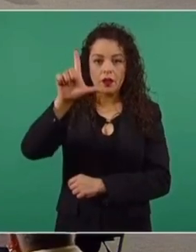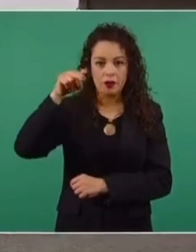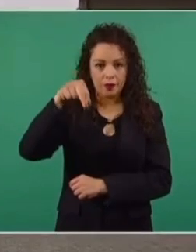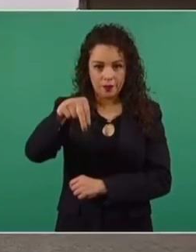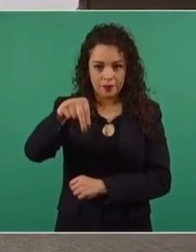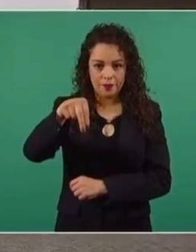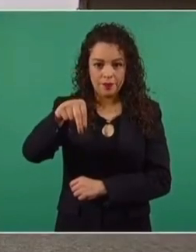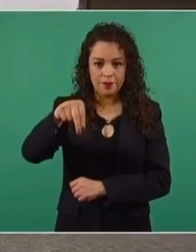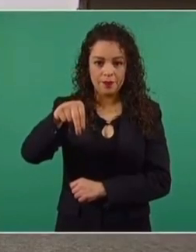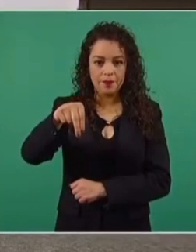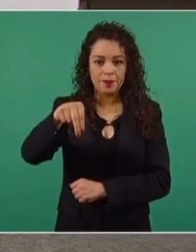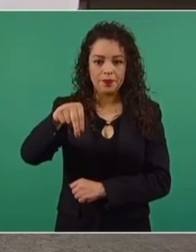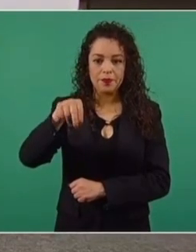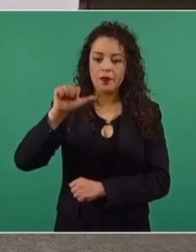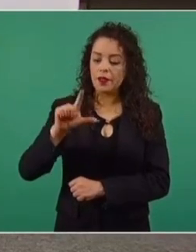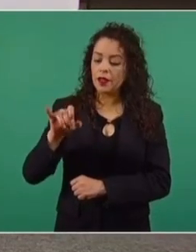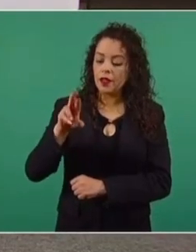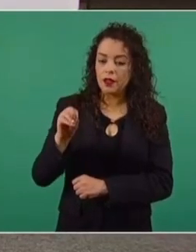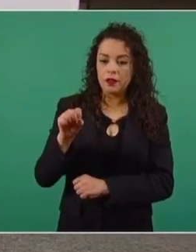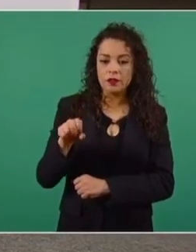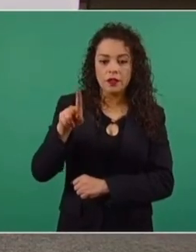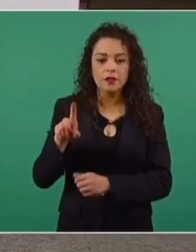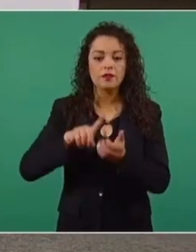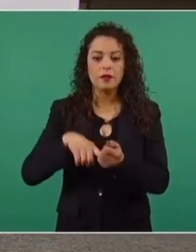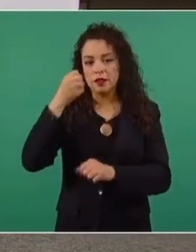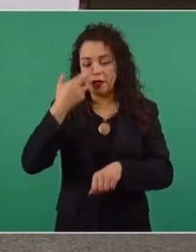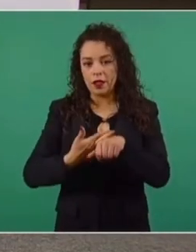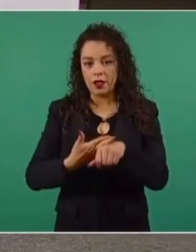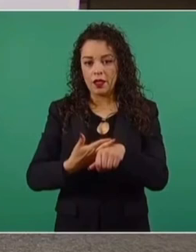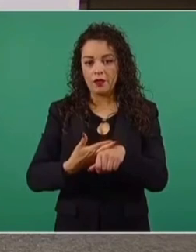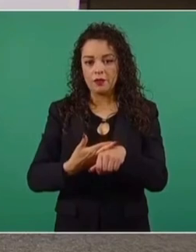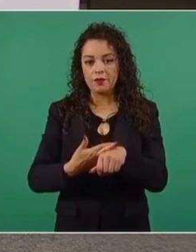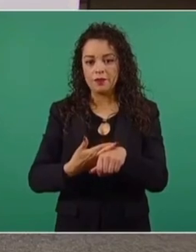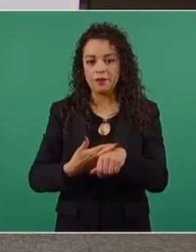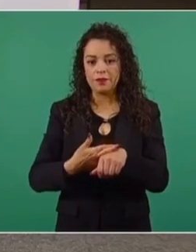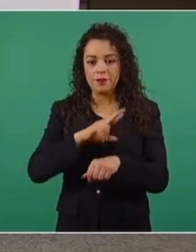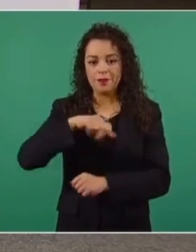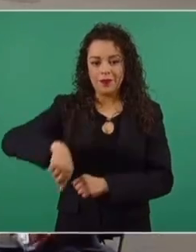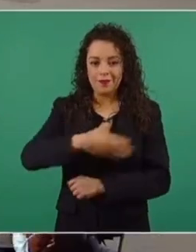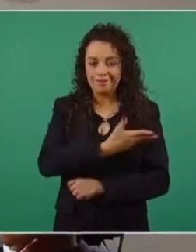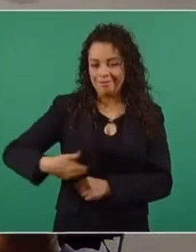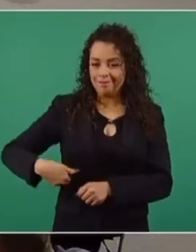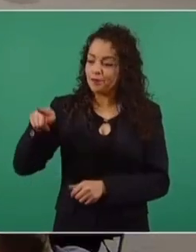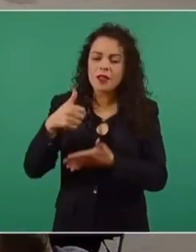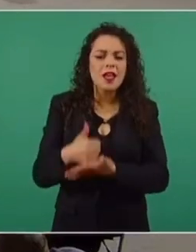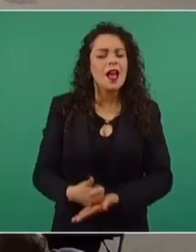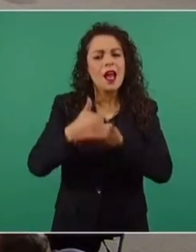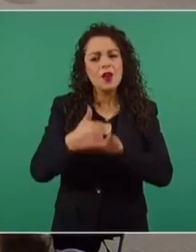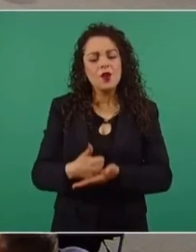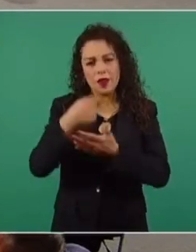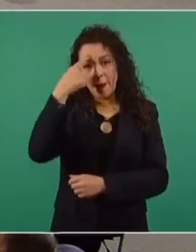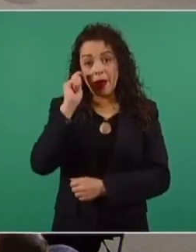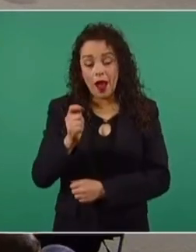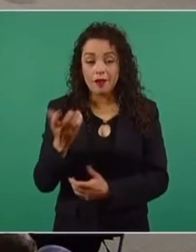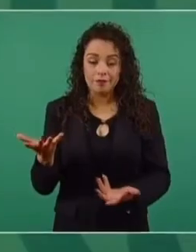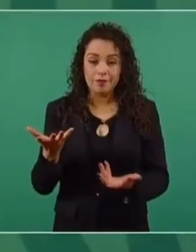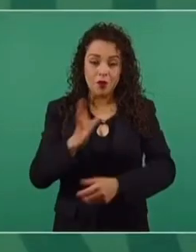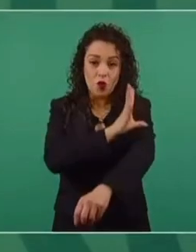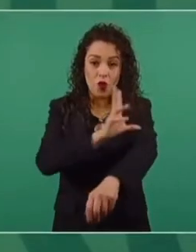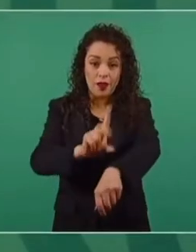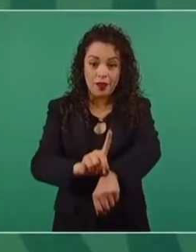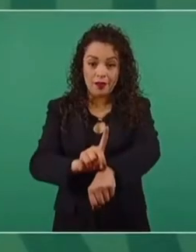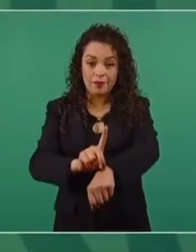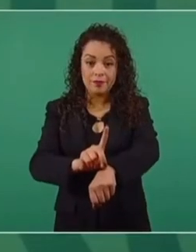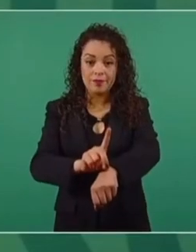Lotería Nacional, y Alejandro Esquer, secretario particular de la Presidencia, que nos ayudan para la organización de